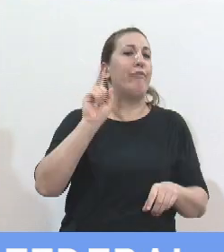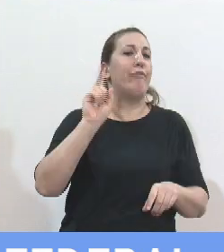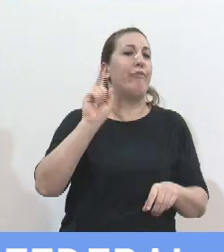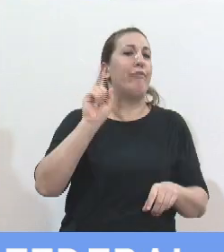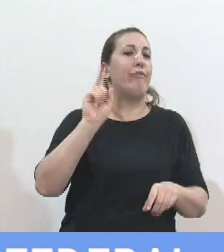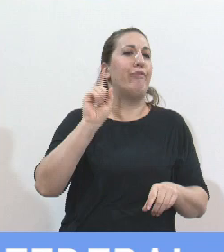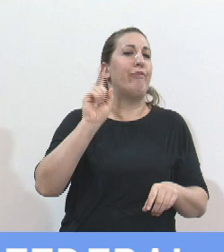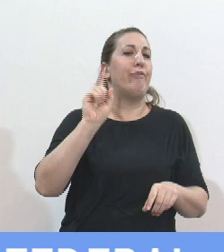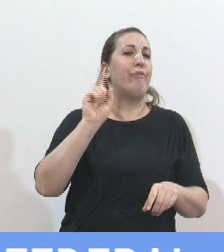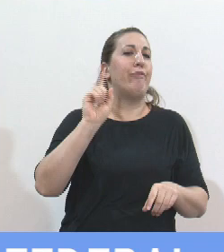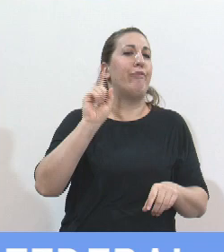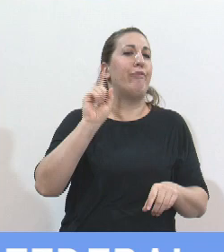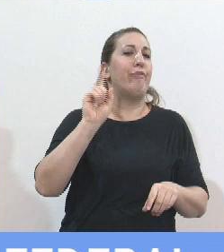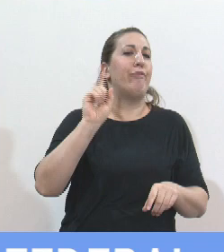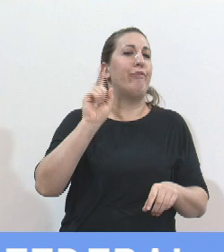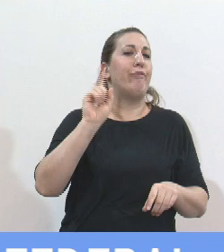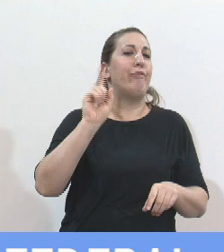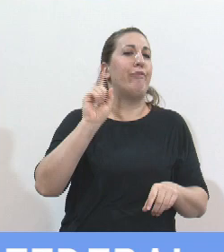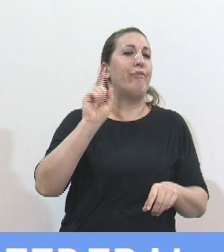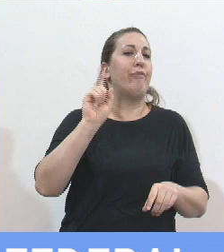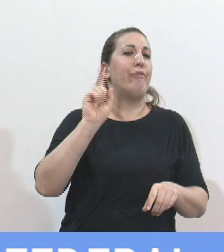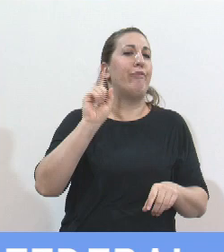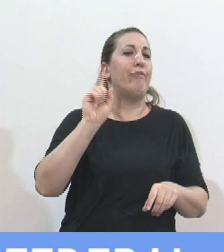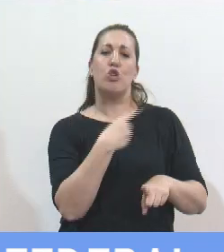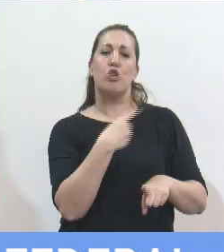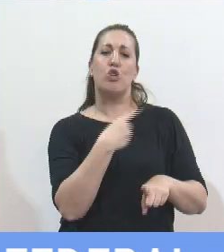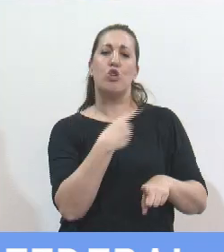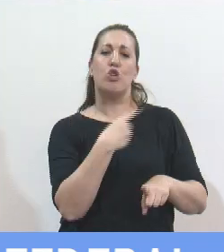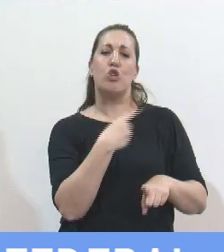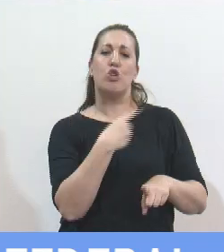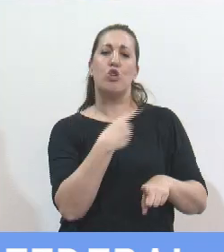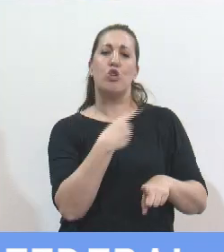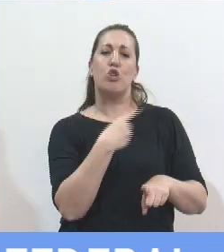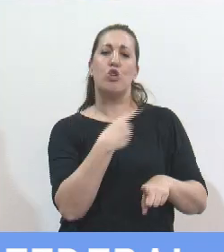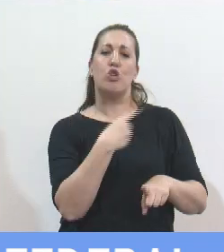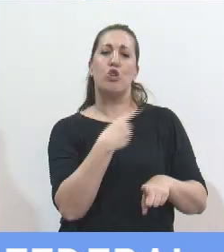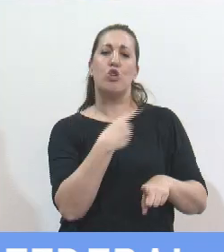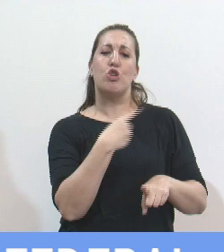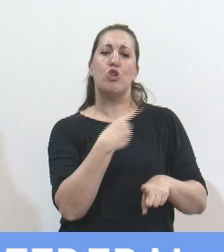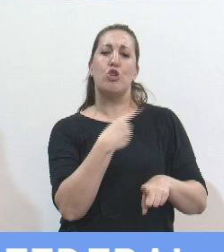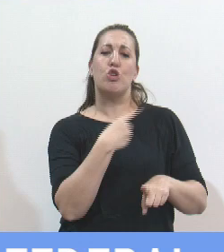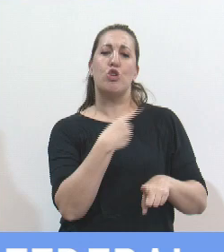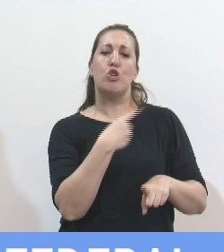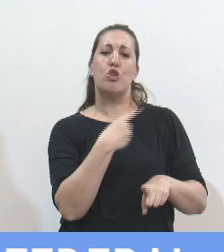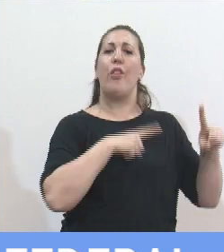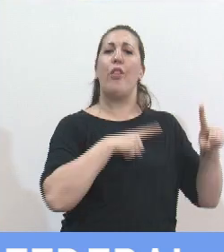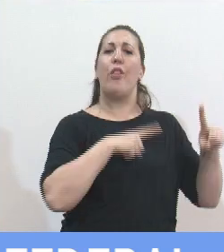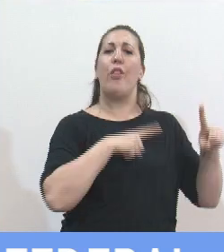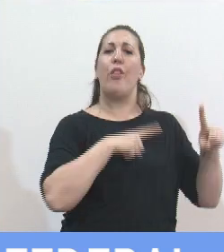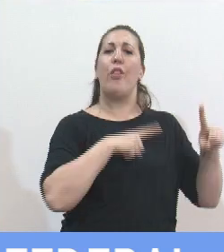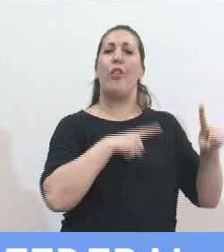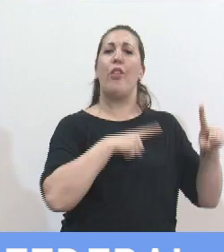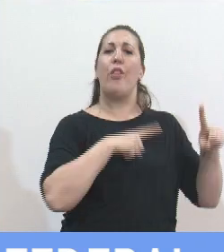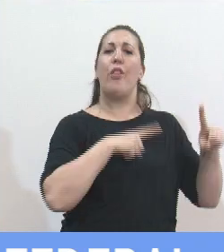instalar que con esto queremos encubrir a determinados dirigentes o garantizar la